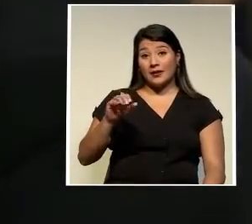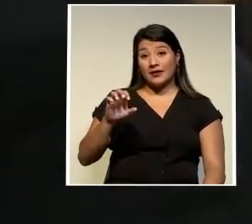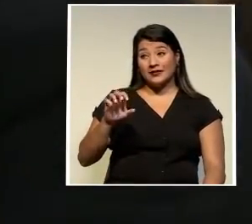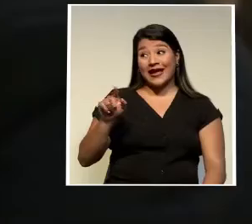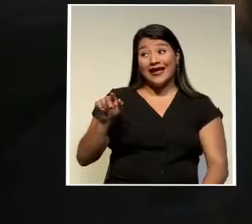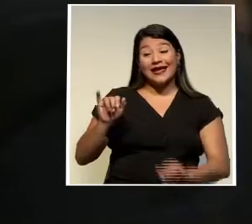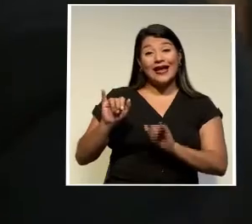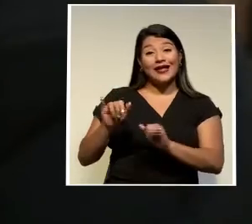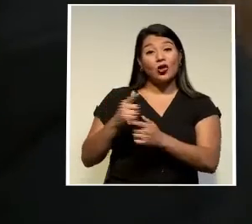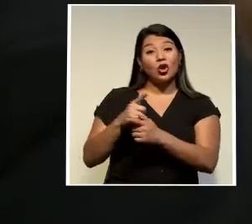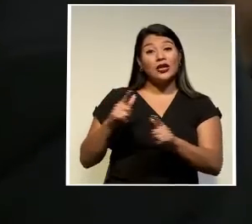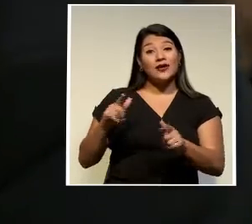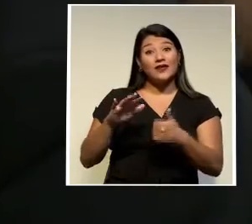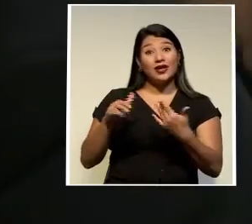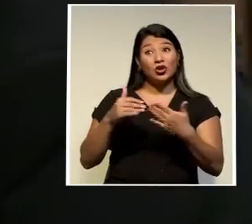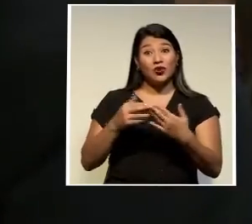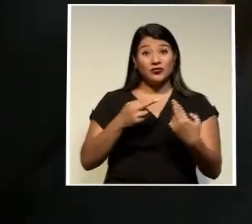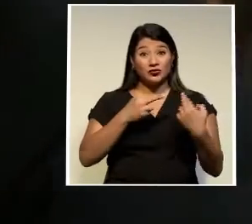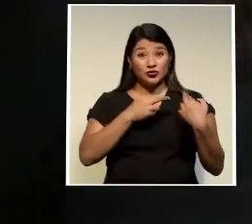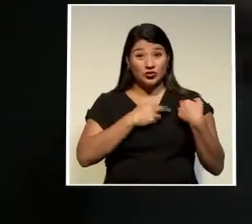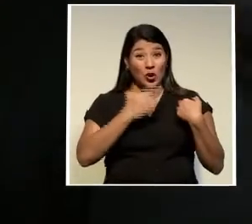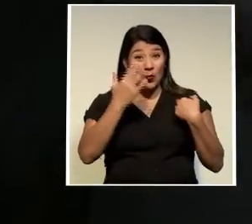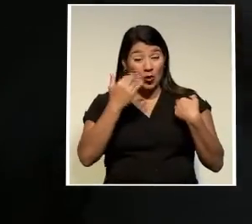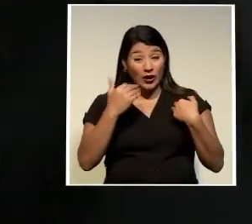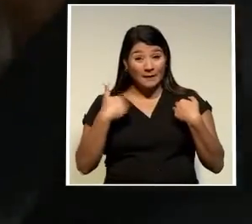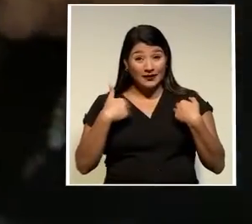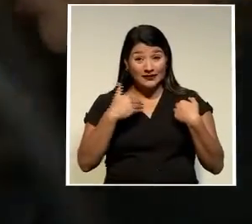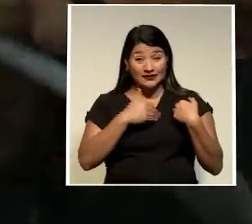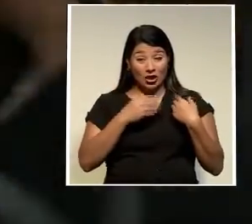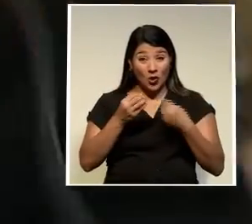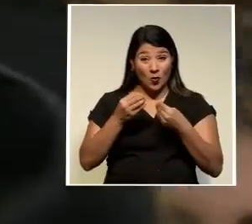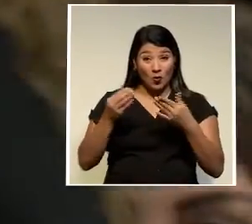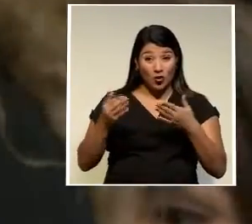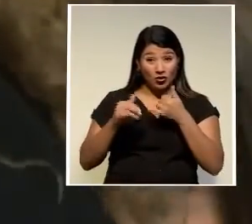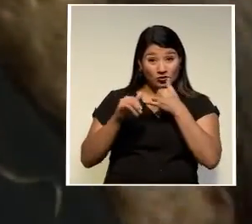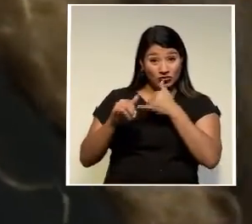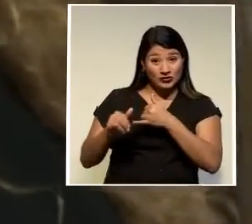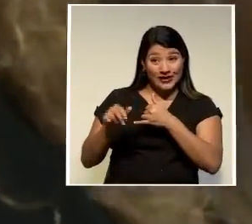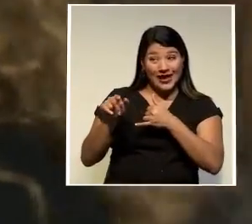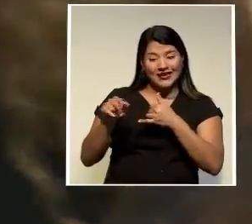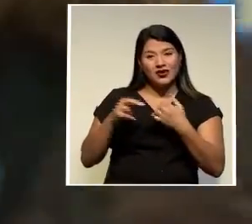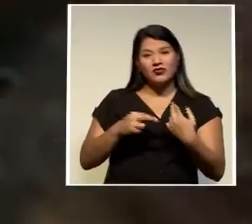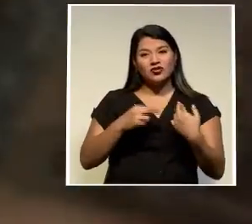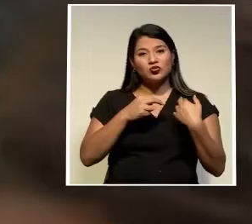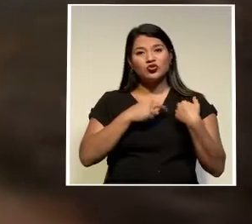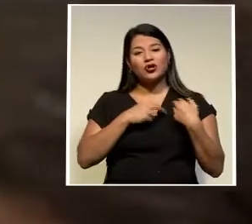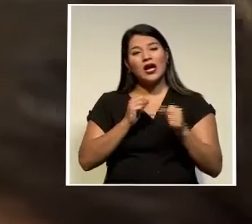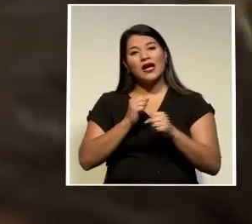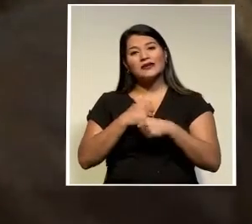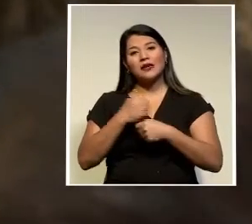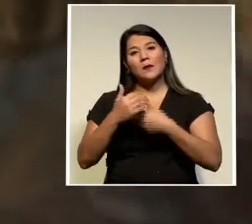y responsabilidad de una causa en la que el ministerio público la acusó de haber cometido el delito de tráfico de influencias